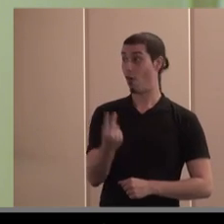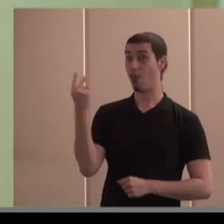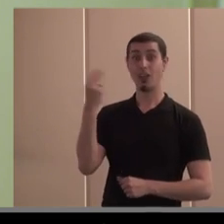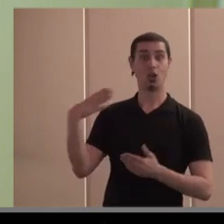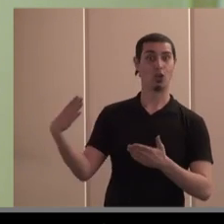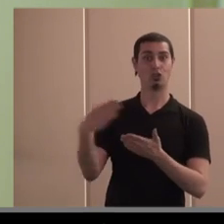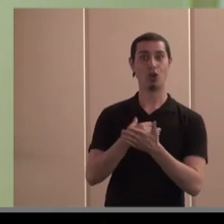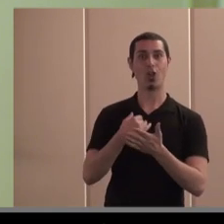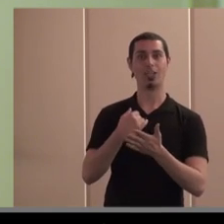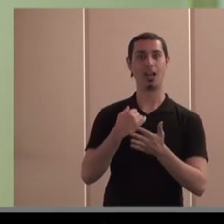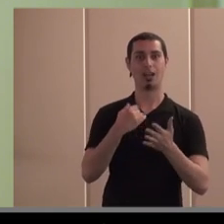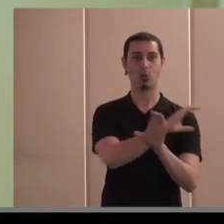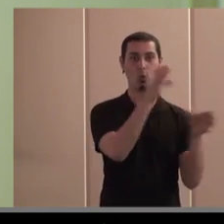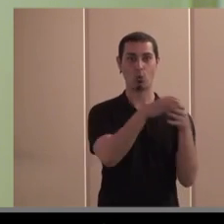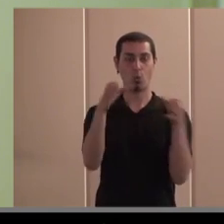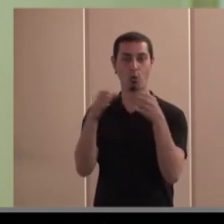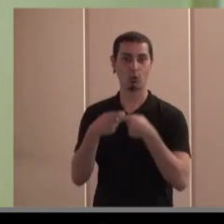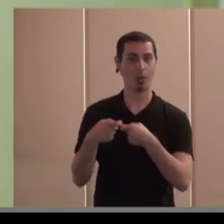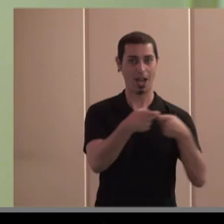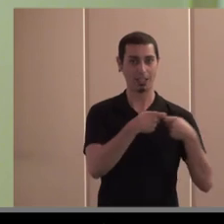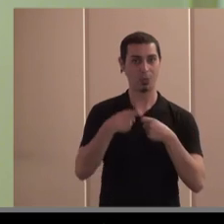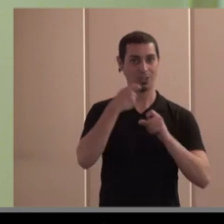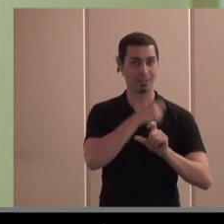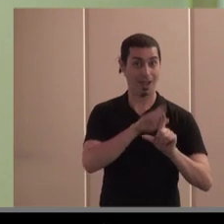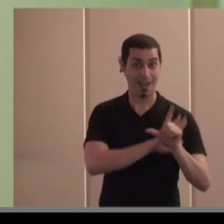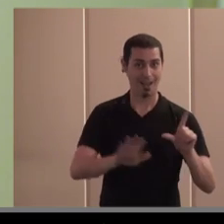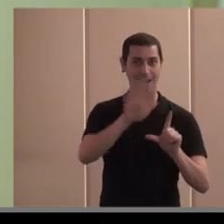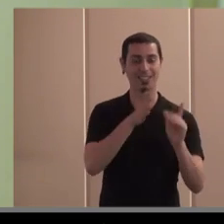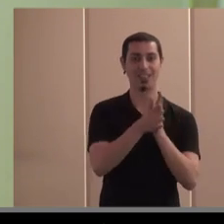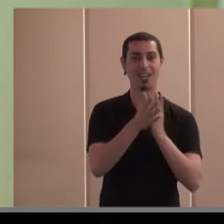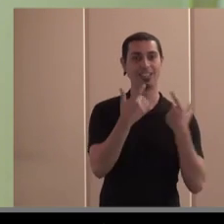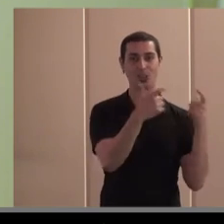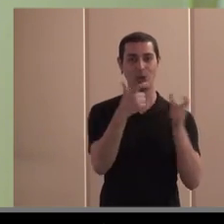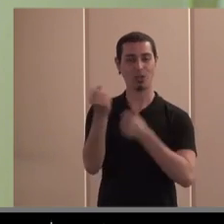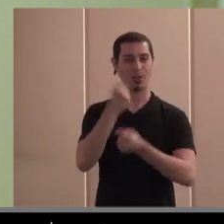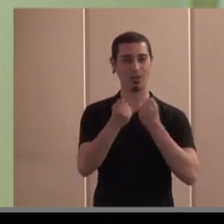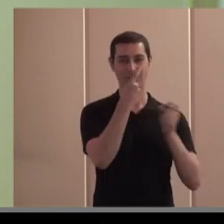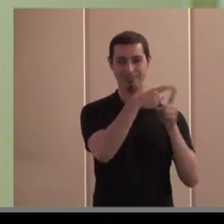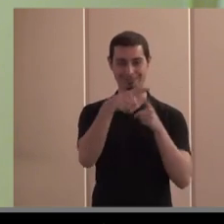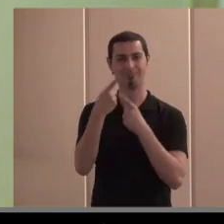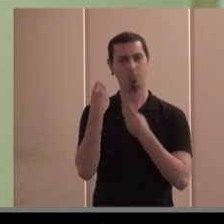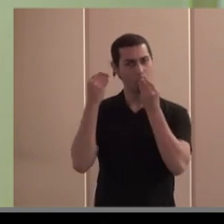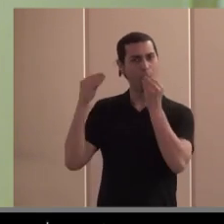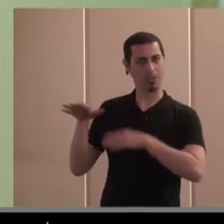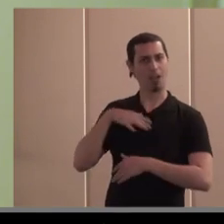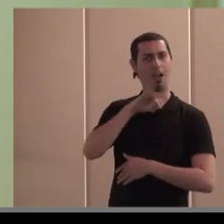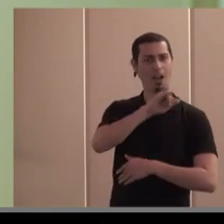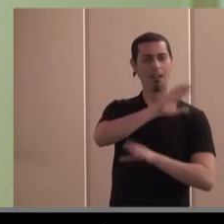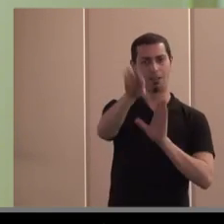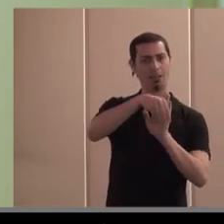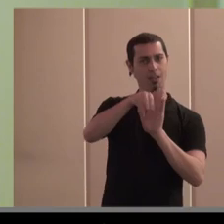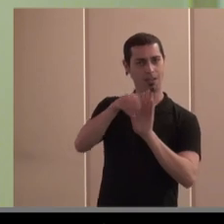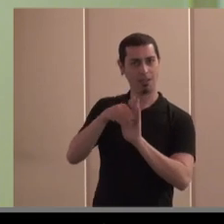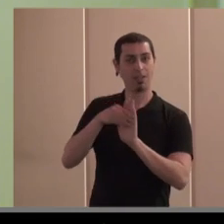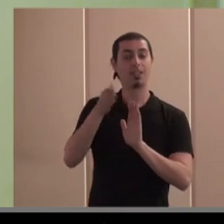todas las familias cooperativas a nivel estatal que representan a diferentes sectores económicos las familias cooperativas que están representadas en CEPES